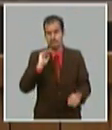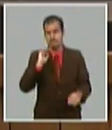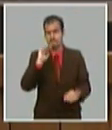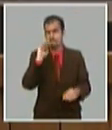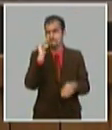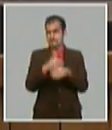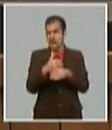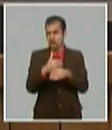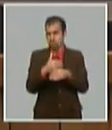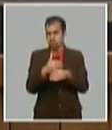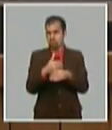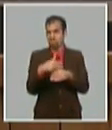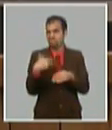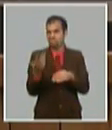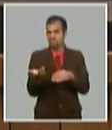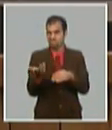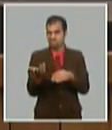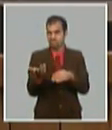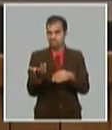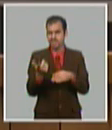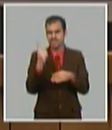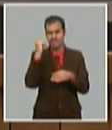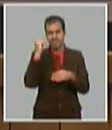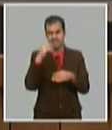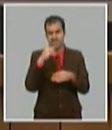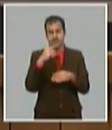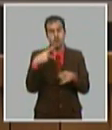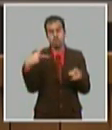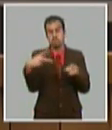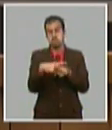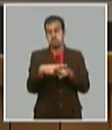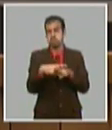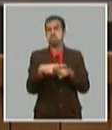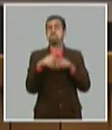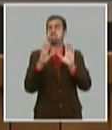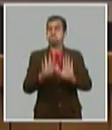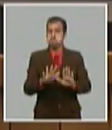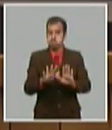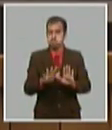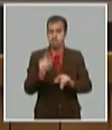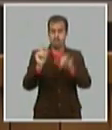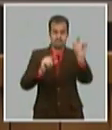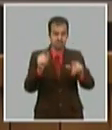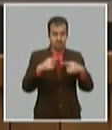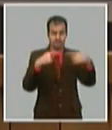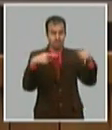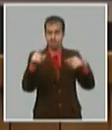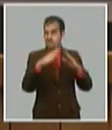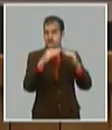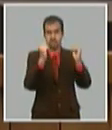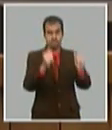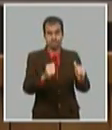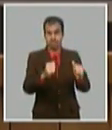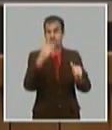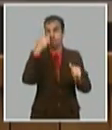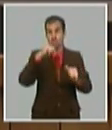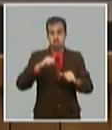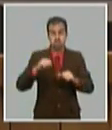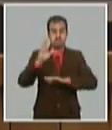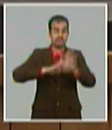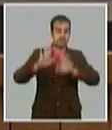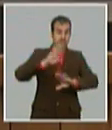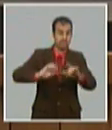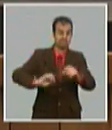productivas y de servicios suspensión laboral declaración de trabajadores interruptos a partir del enfrentamiento y la